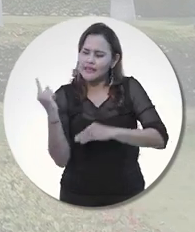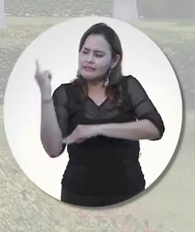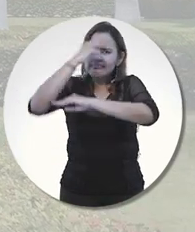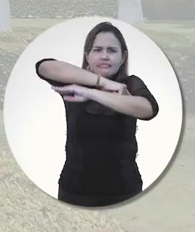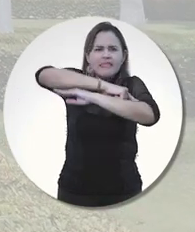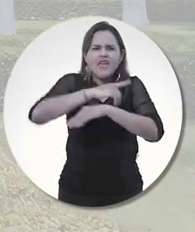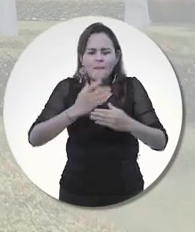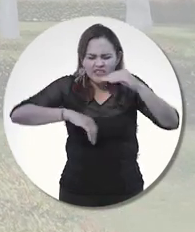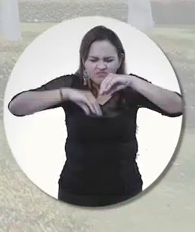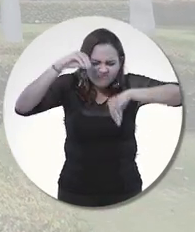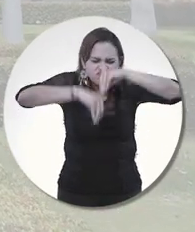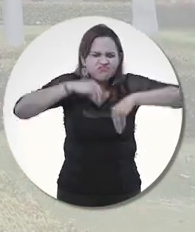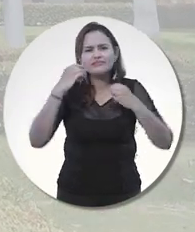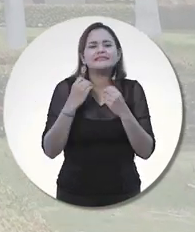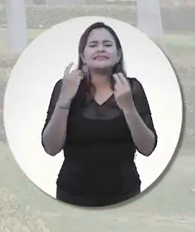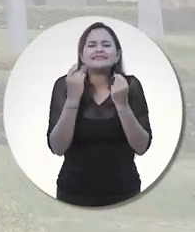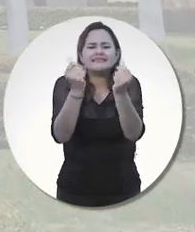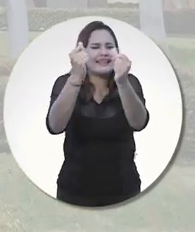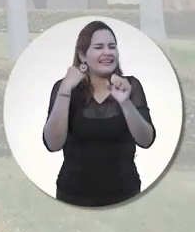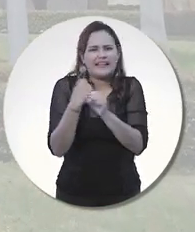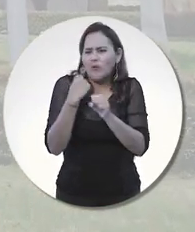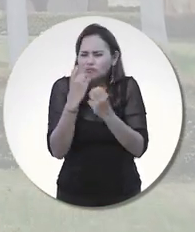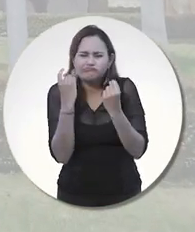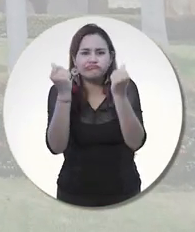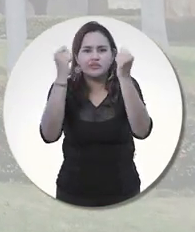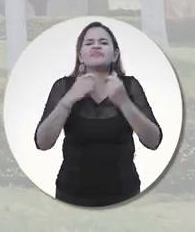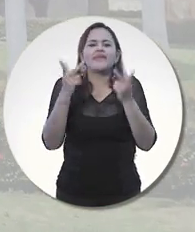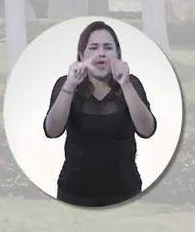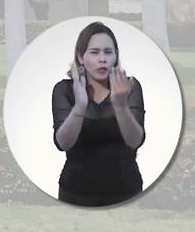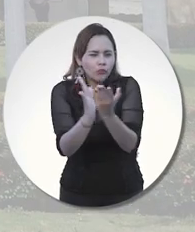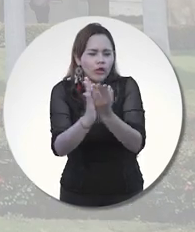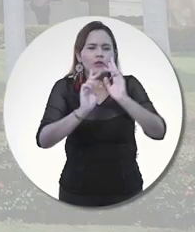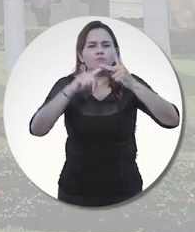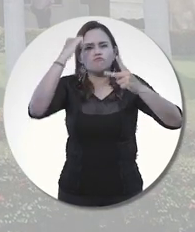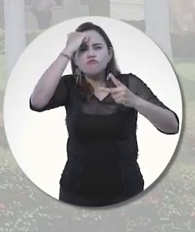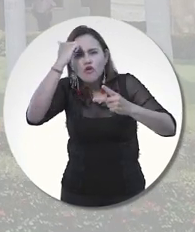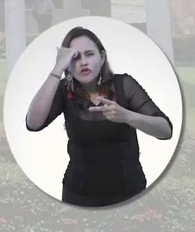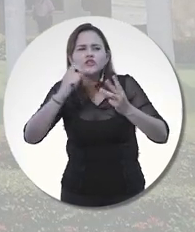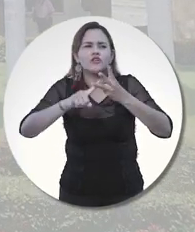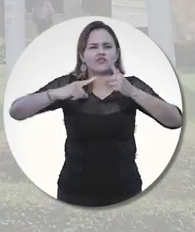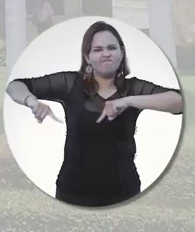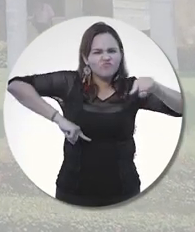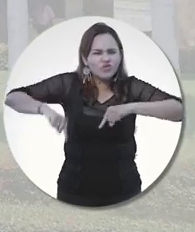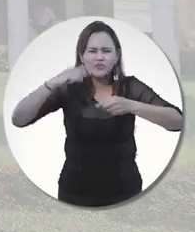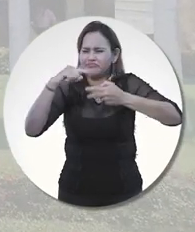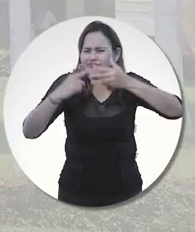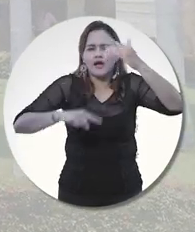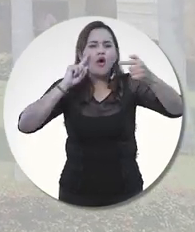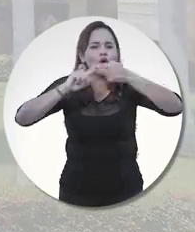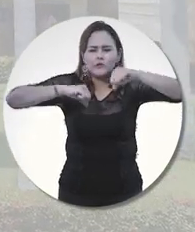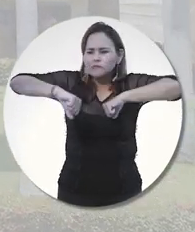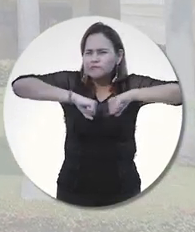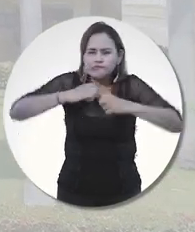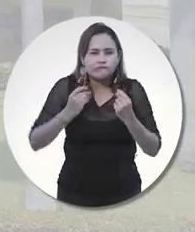jornadas ágiles con la participación de estudiantes, docentes, funcionarios directivos y administrativos,